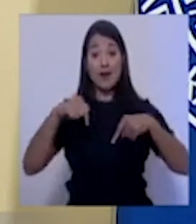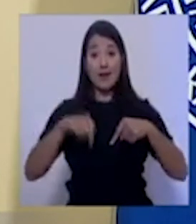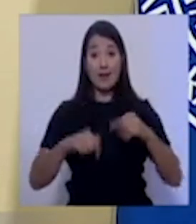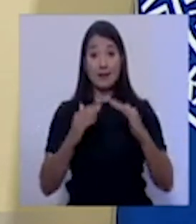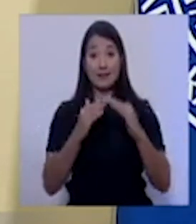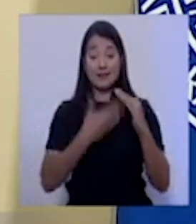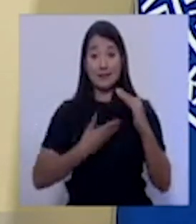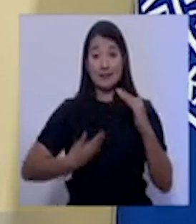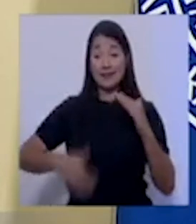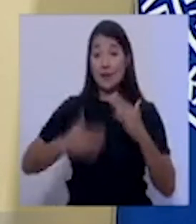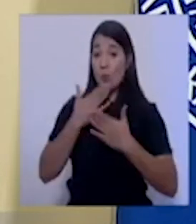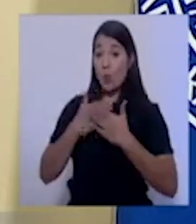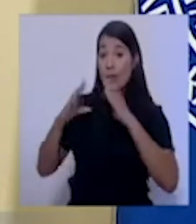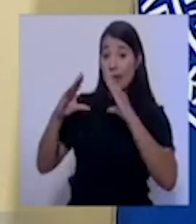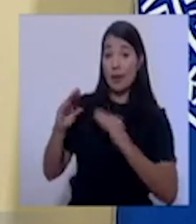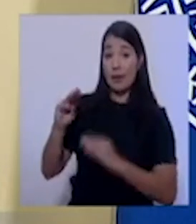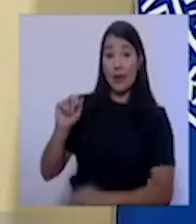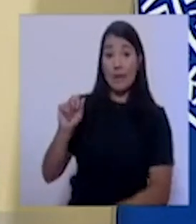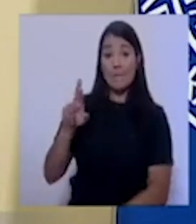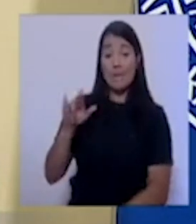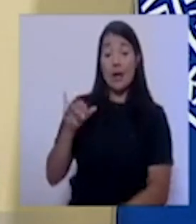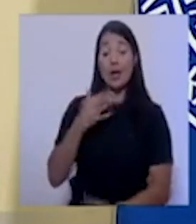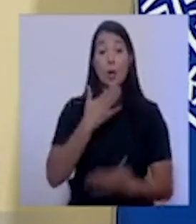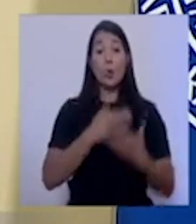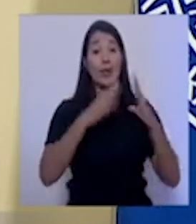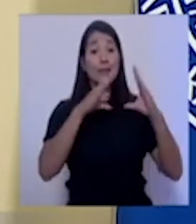Buenas tardes, Mario. Buenas tardes, don Sigifredo.